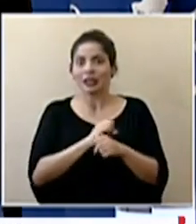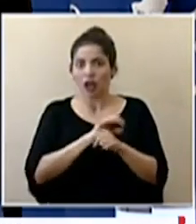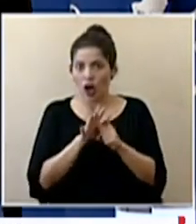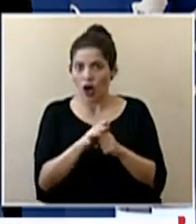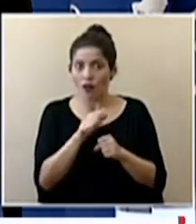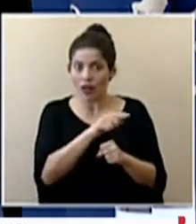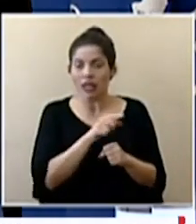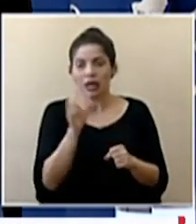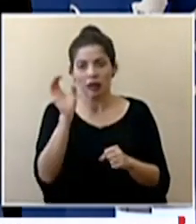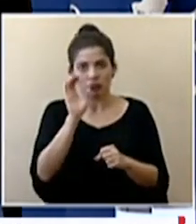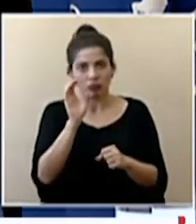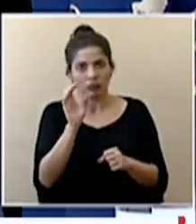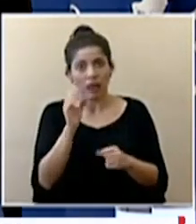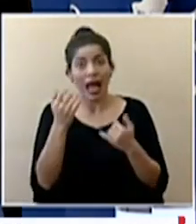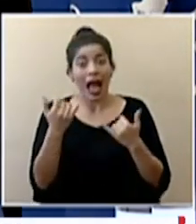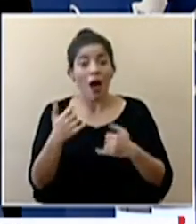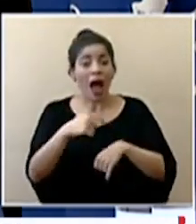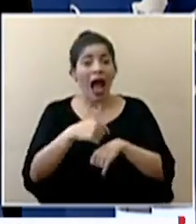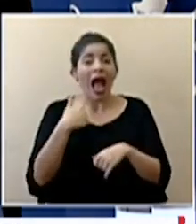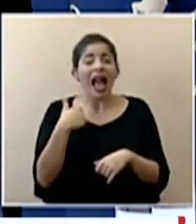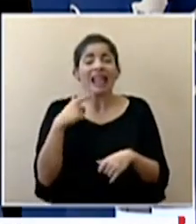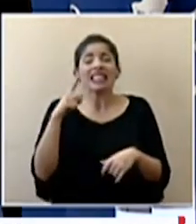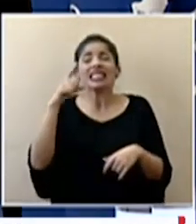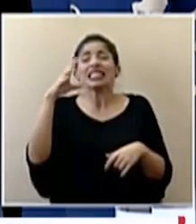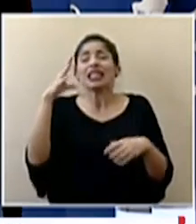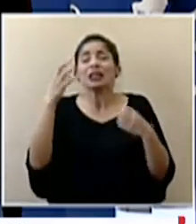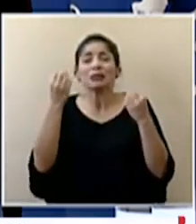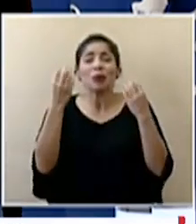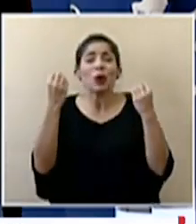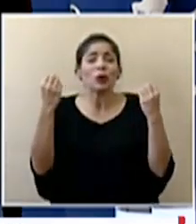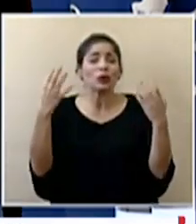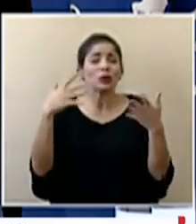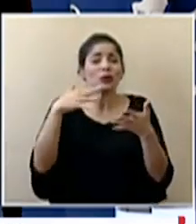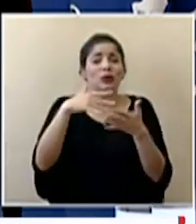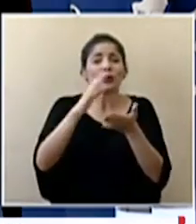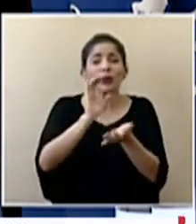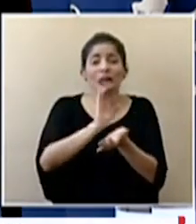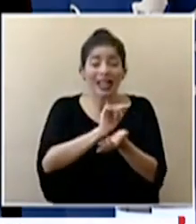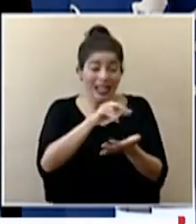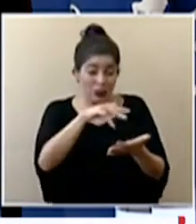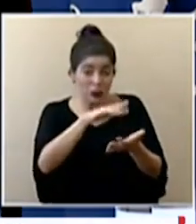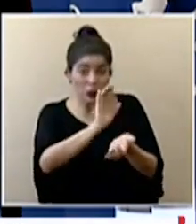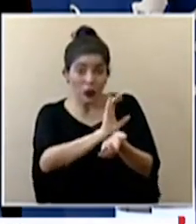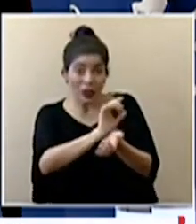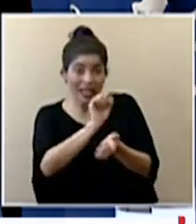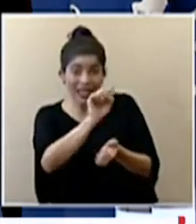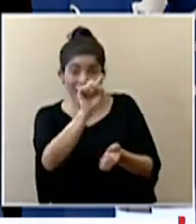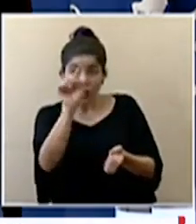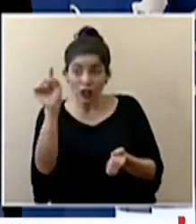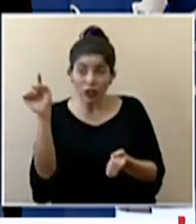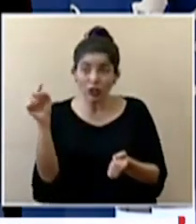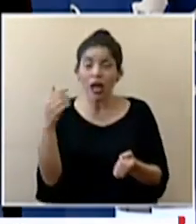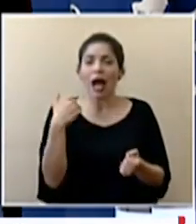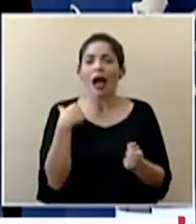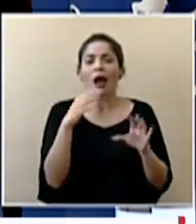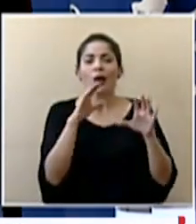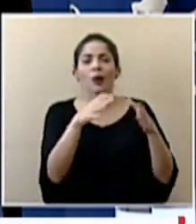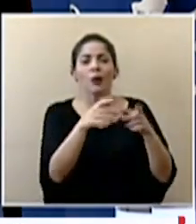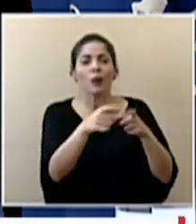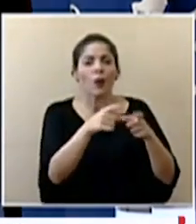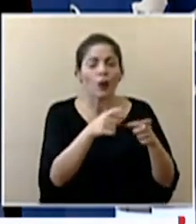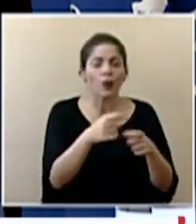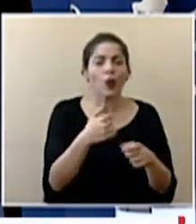anteriormente que en este momento hay cientos de estudios clínicos esos estudios clínicos tienen grupos de control